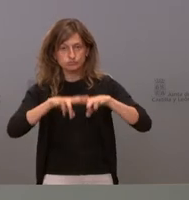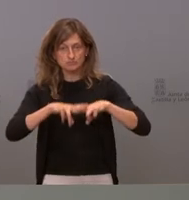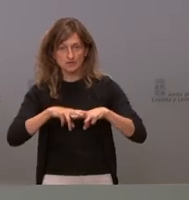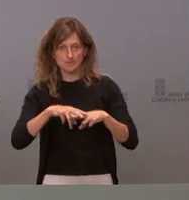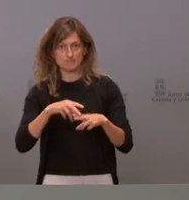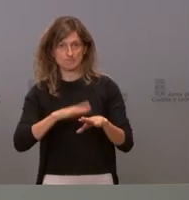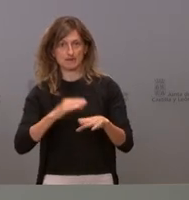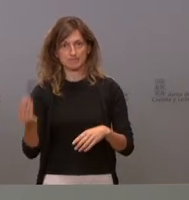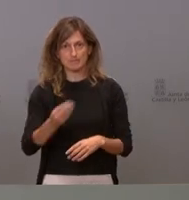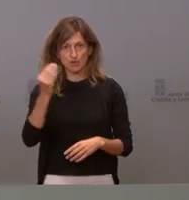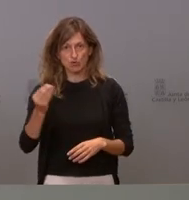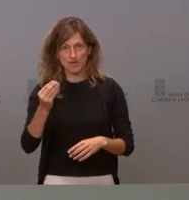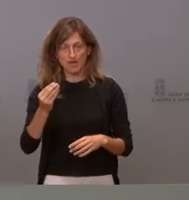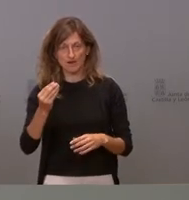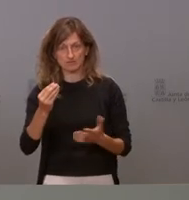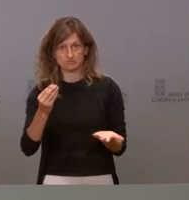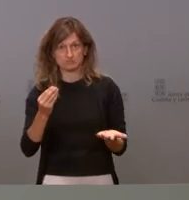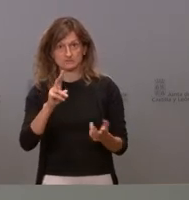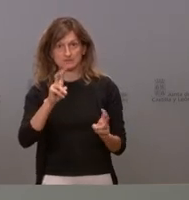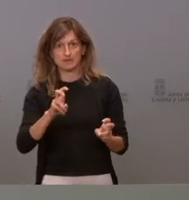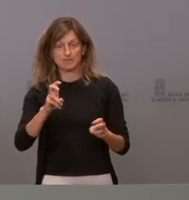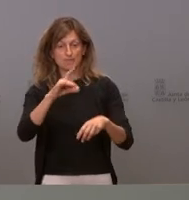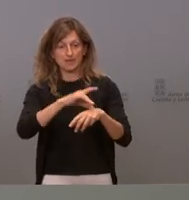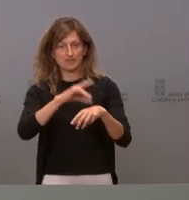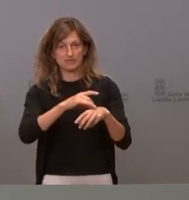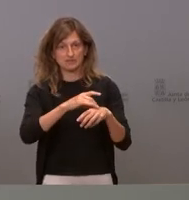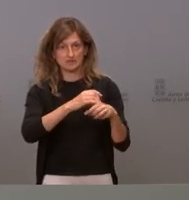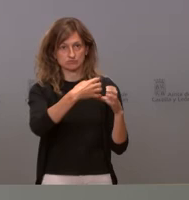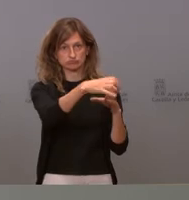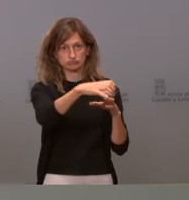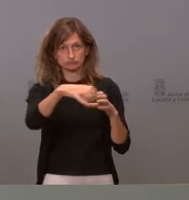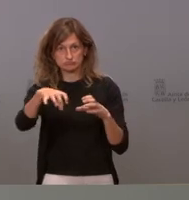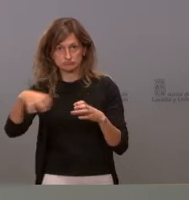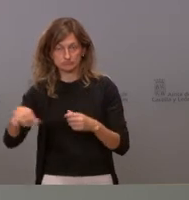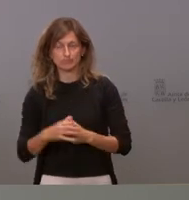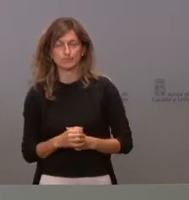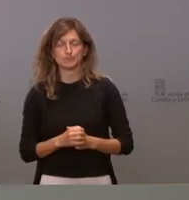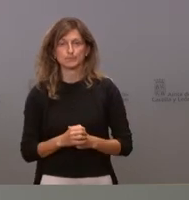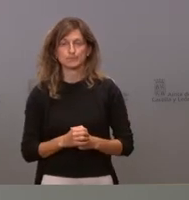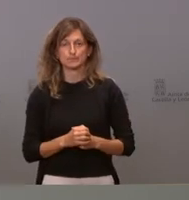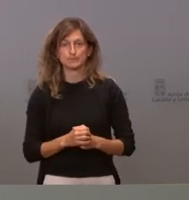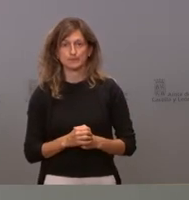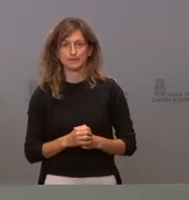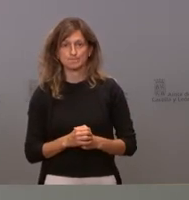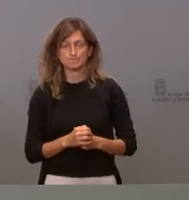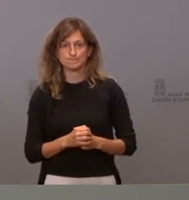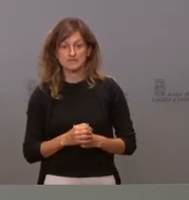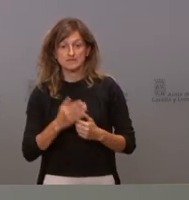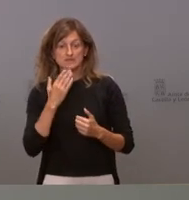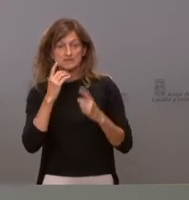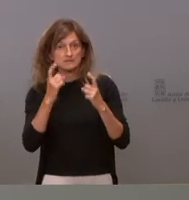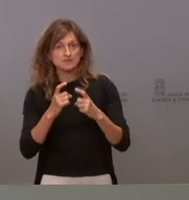para mejorar la redistribución de los pacientes y siempre garantizando que no haya cupos